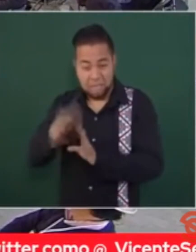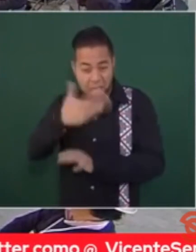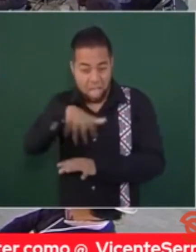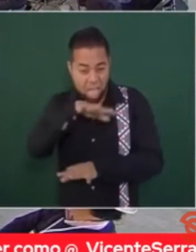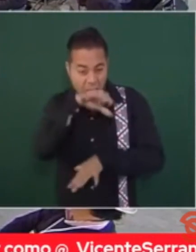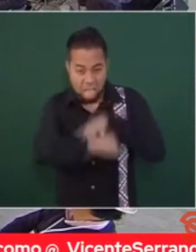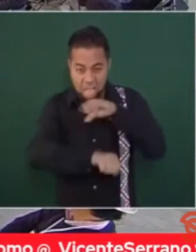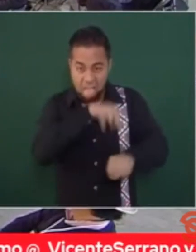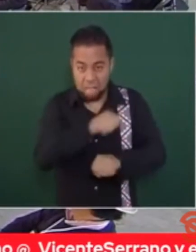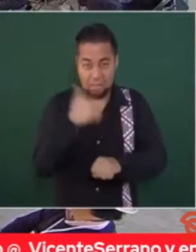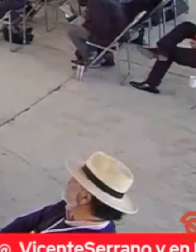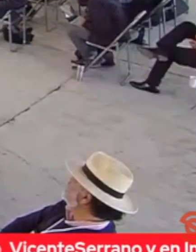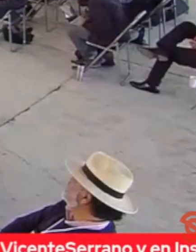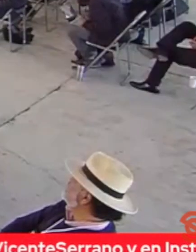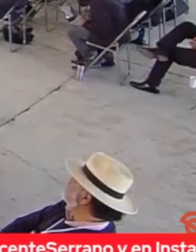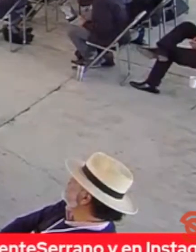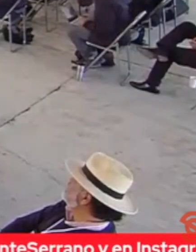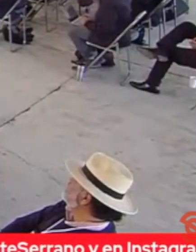migrantes.